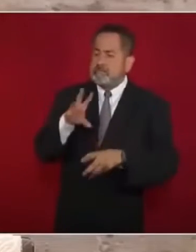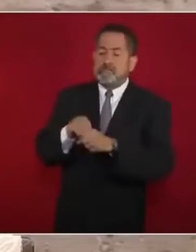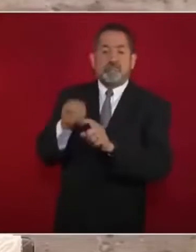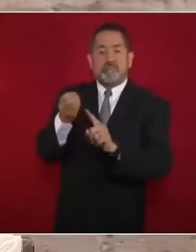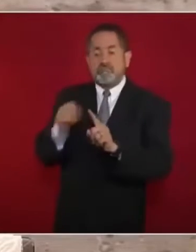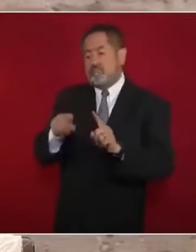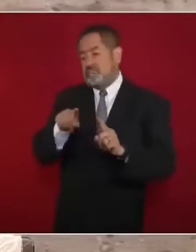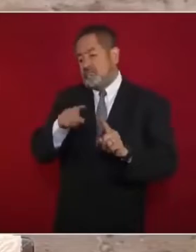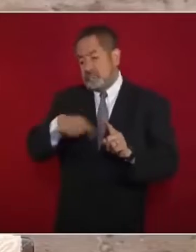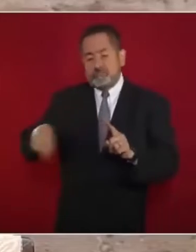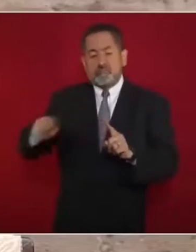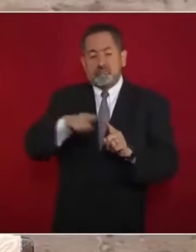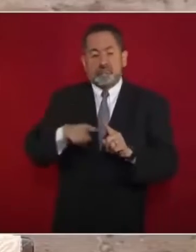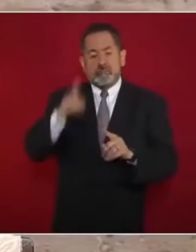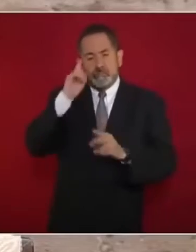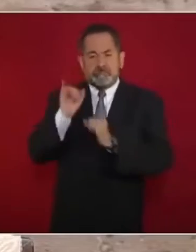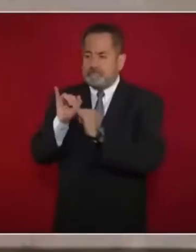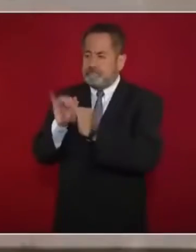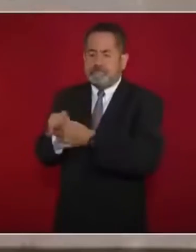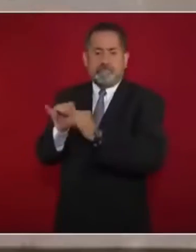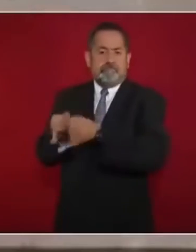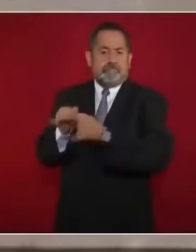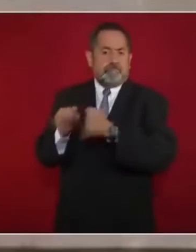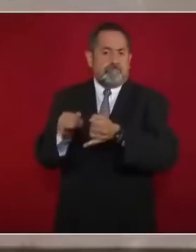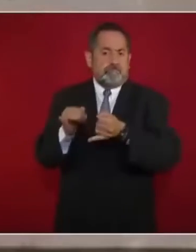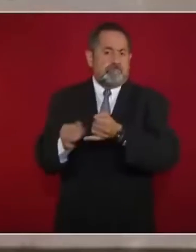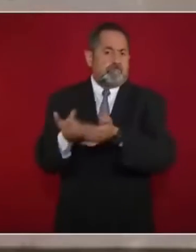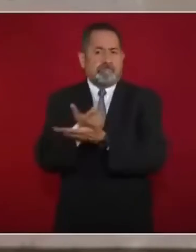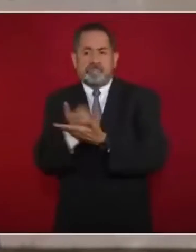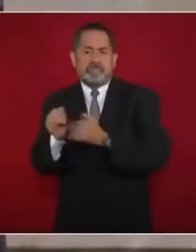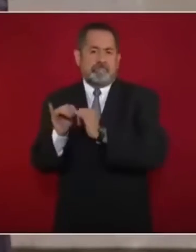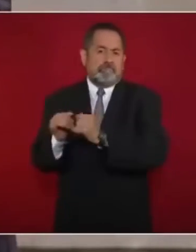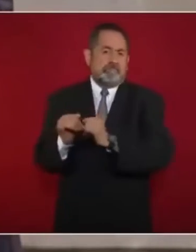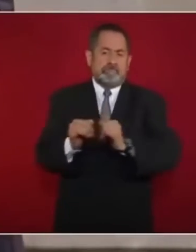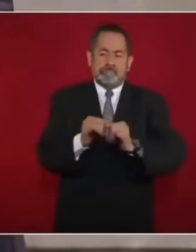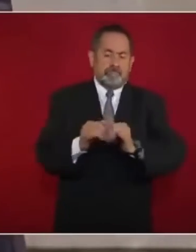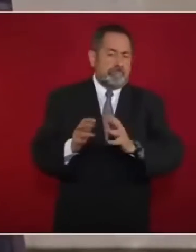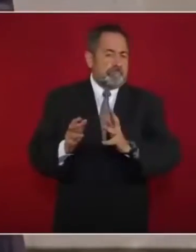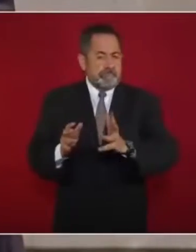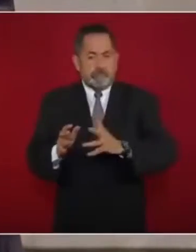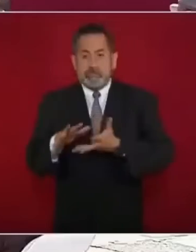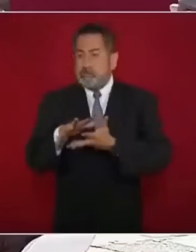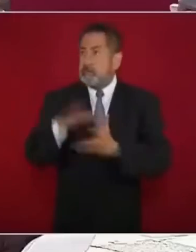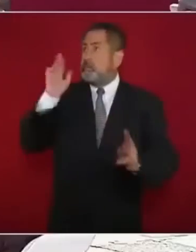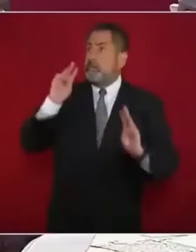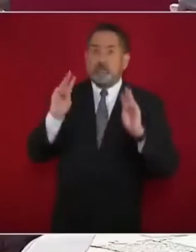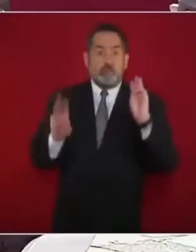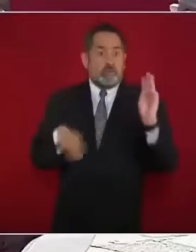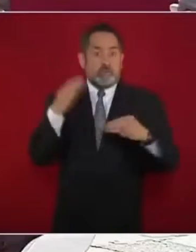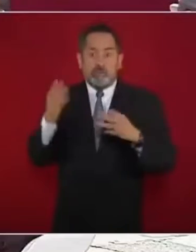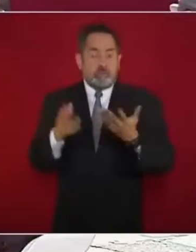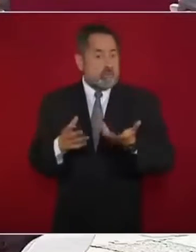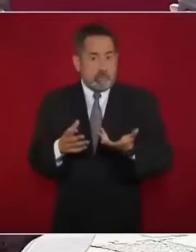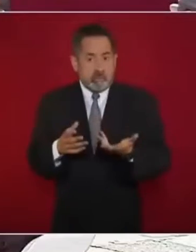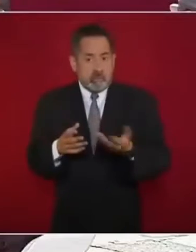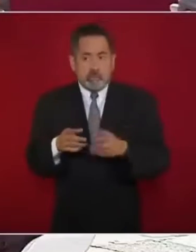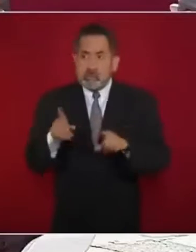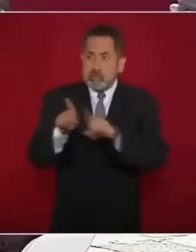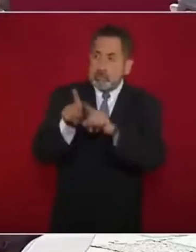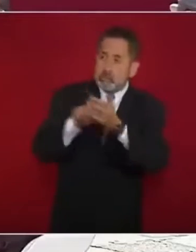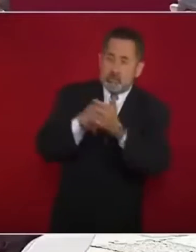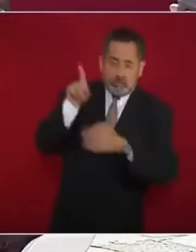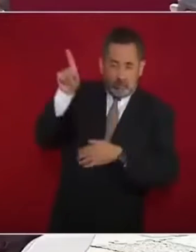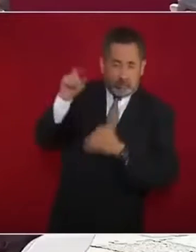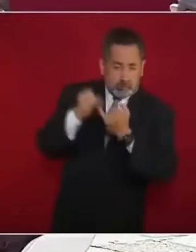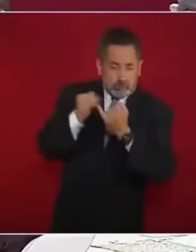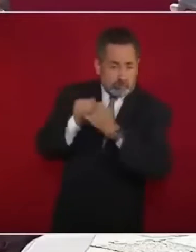obligada de cuentas individuales. La mayoría de los países en el mundo que siguieron este